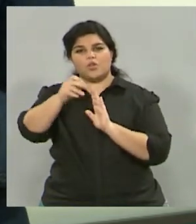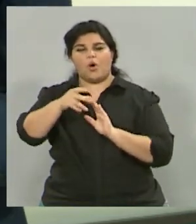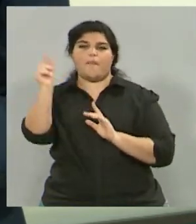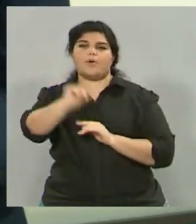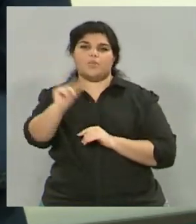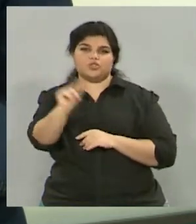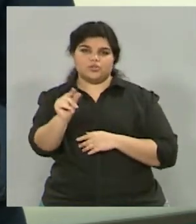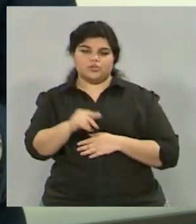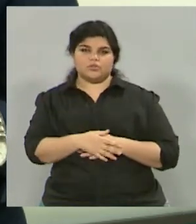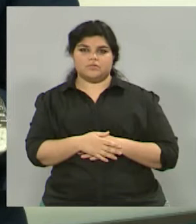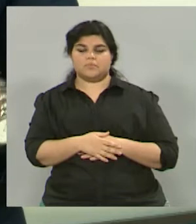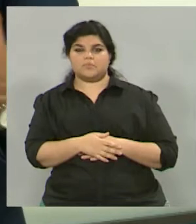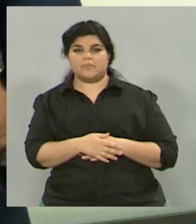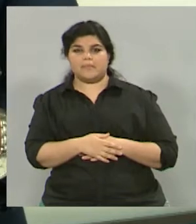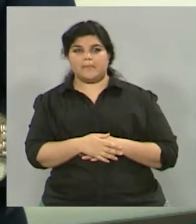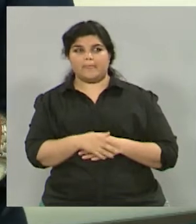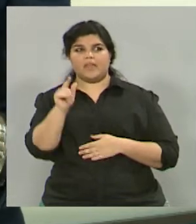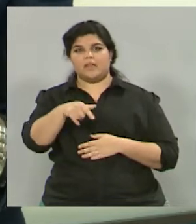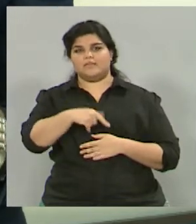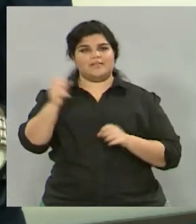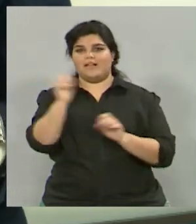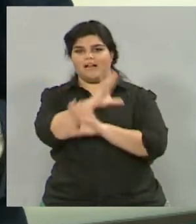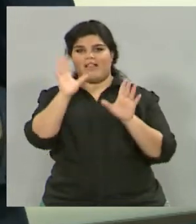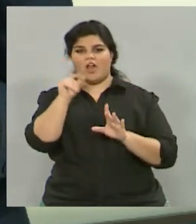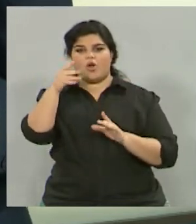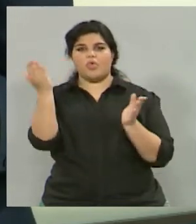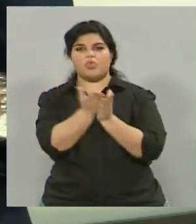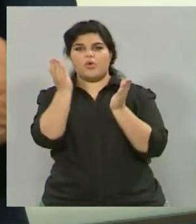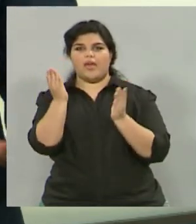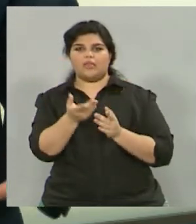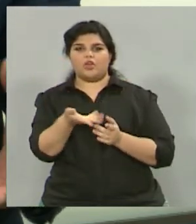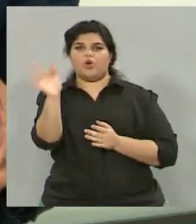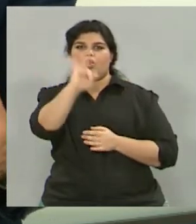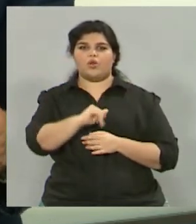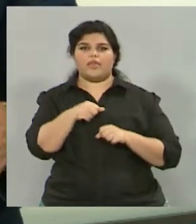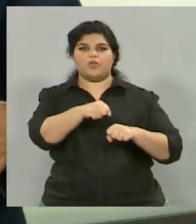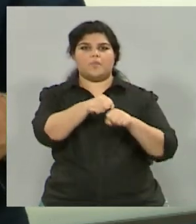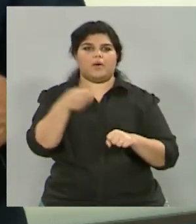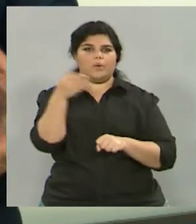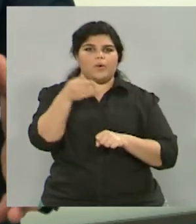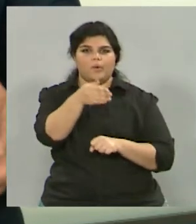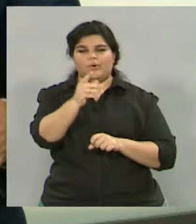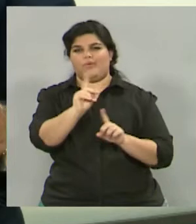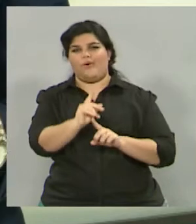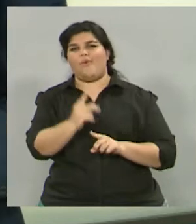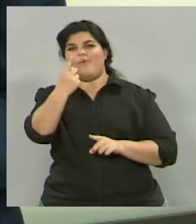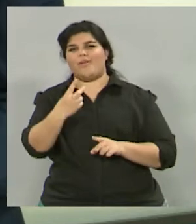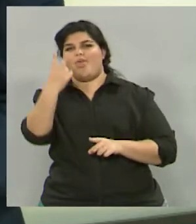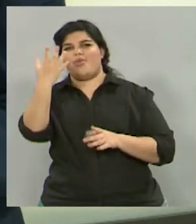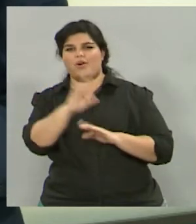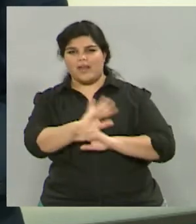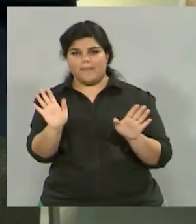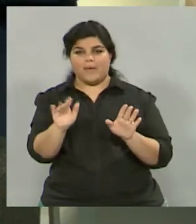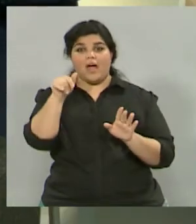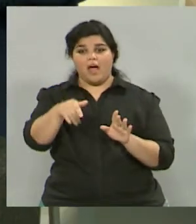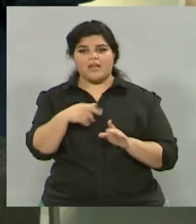Está claro que el estudiante no va normalmente todos los días al hipermercado, suele ir quizás una o quizás dos veces por semana y estas alternativas suelen ser bastante